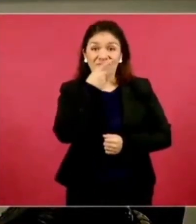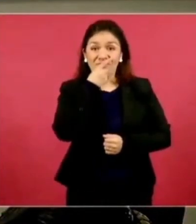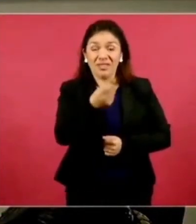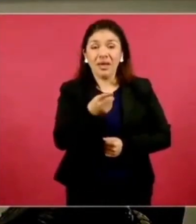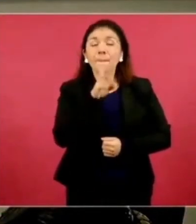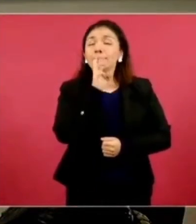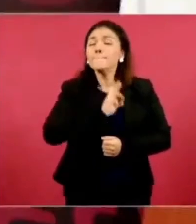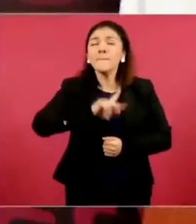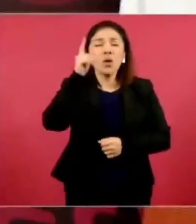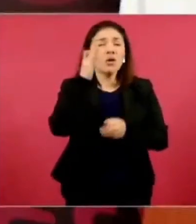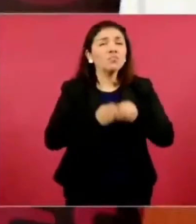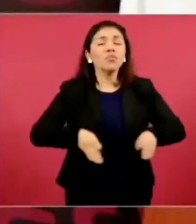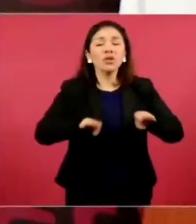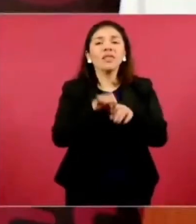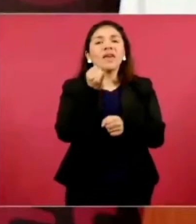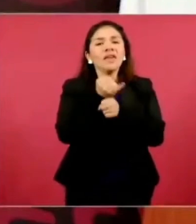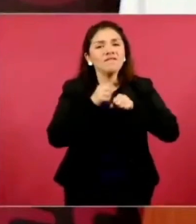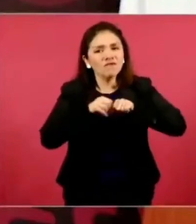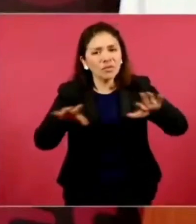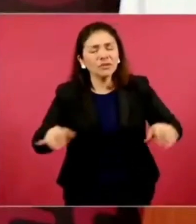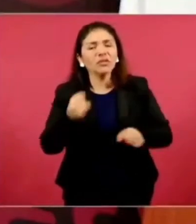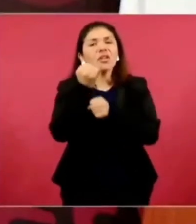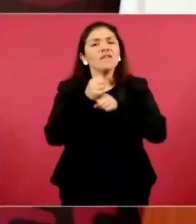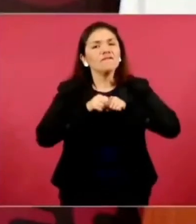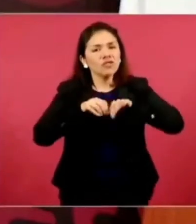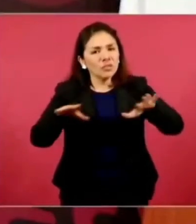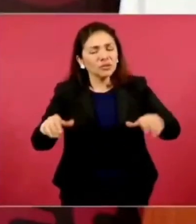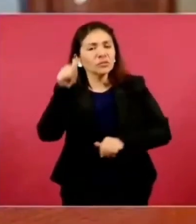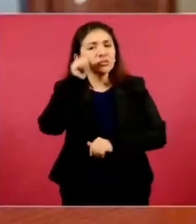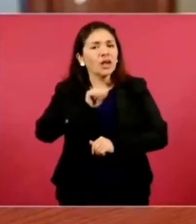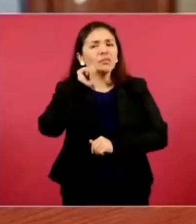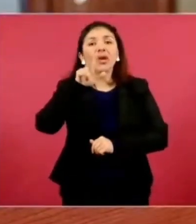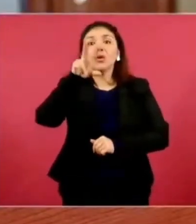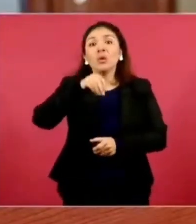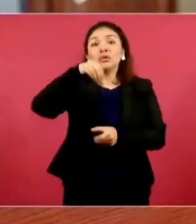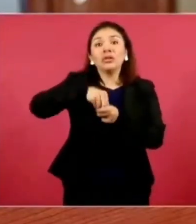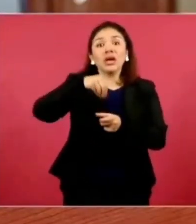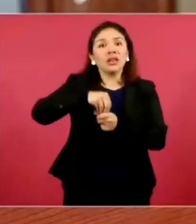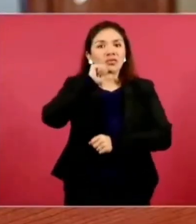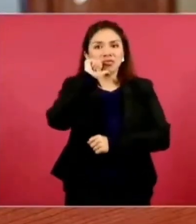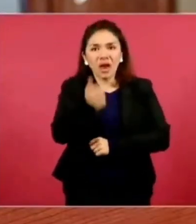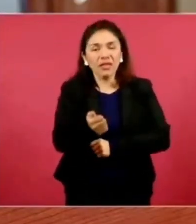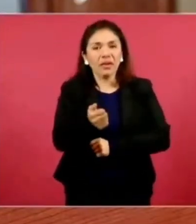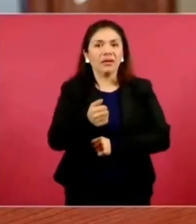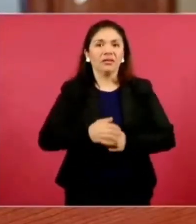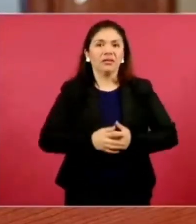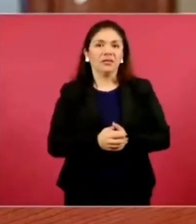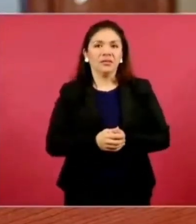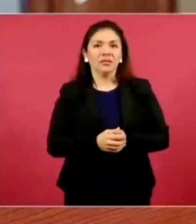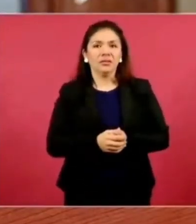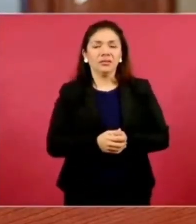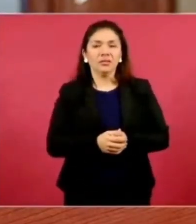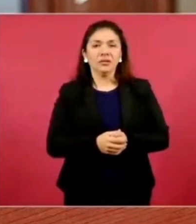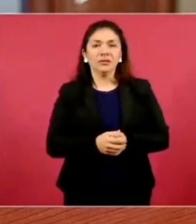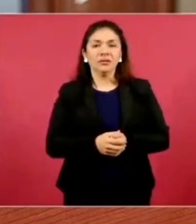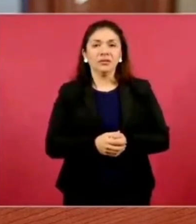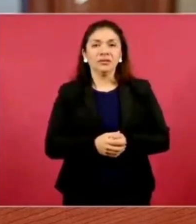informar, informar, informar, no ocultar nada y